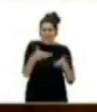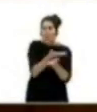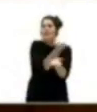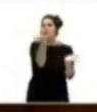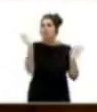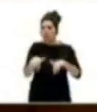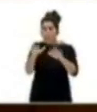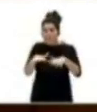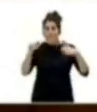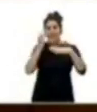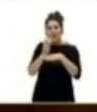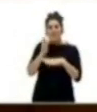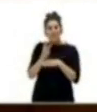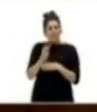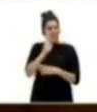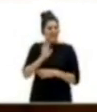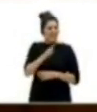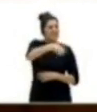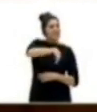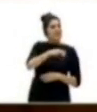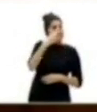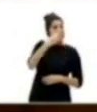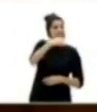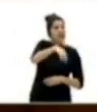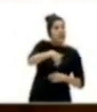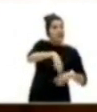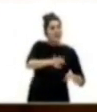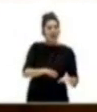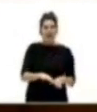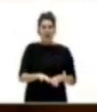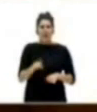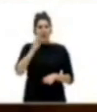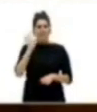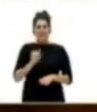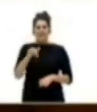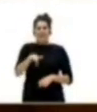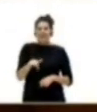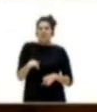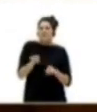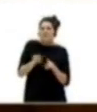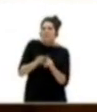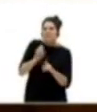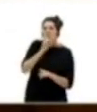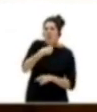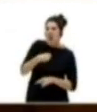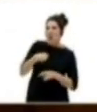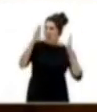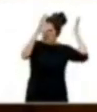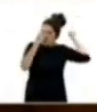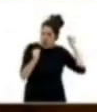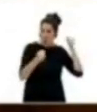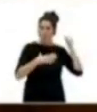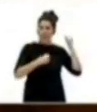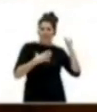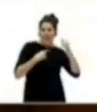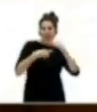Parlamento deje de oler a cerrado y sacudir las alfombras de una institución añeja, cargada de protocolos, de burocracia